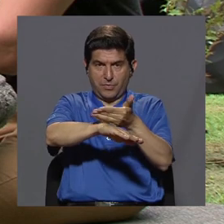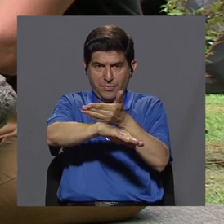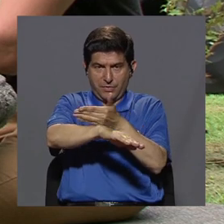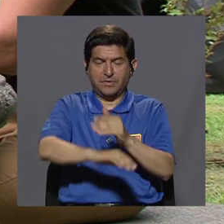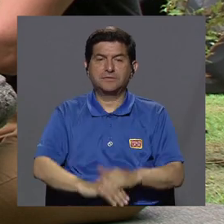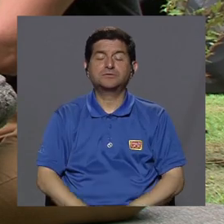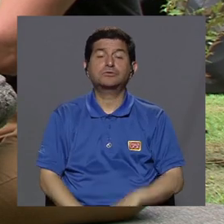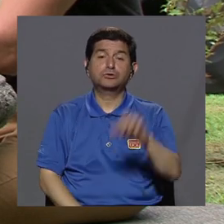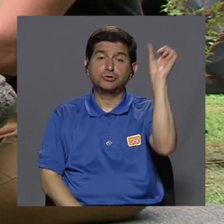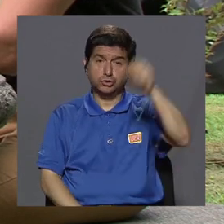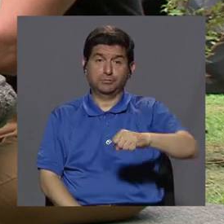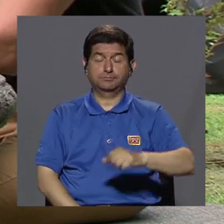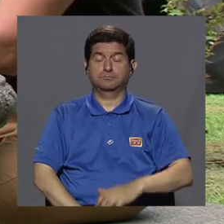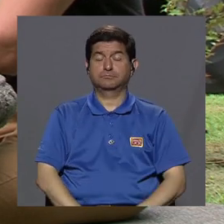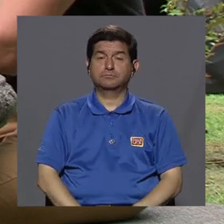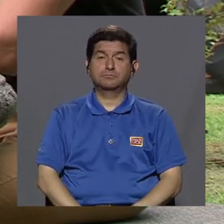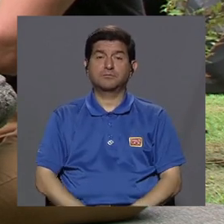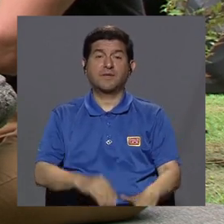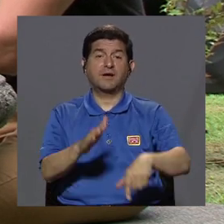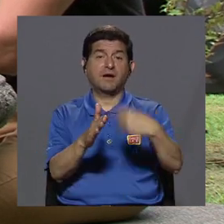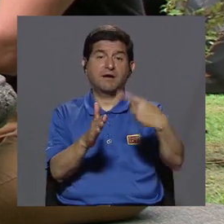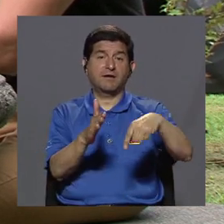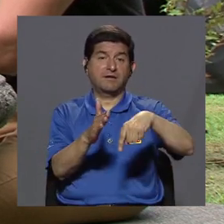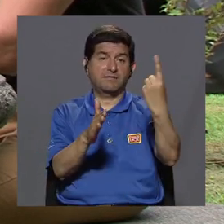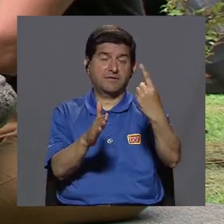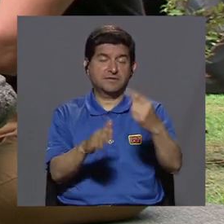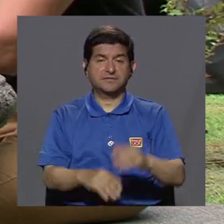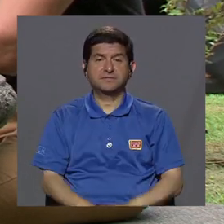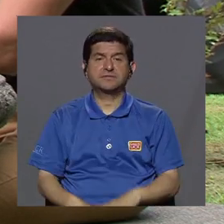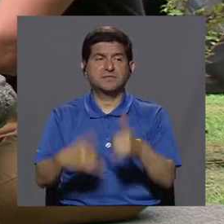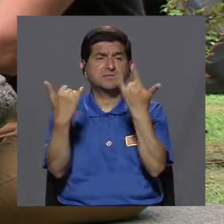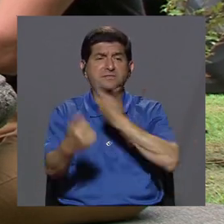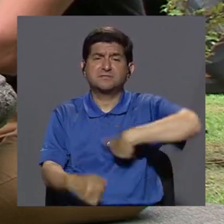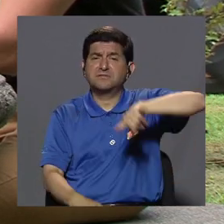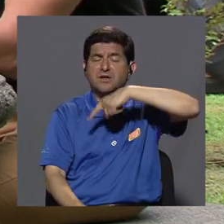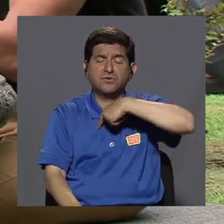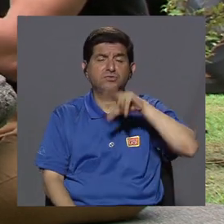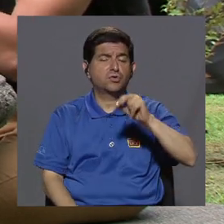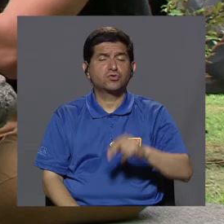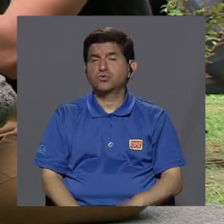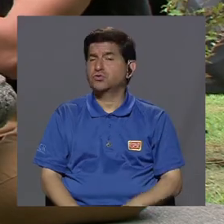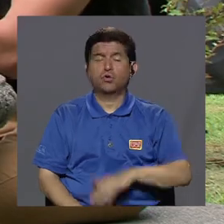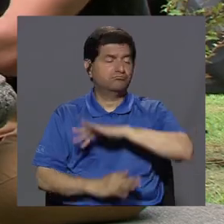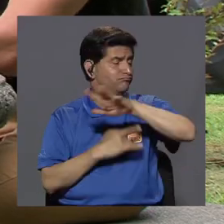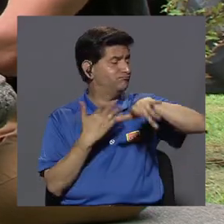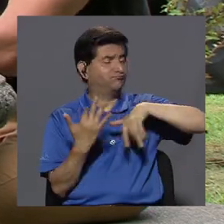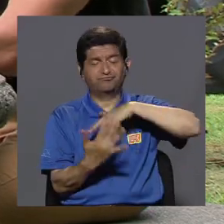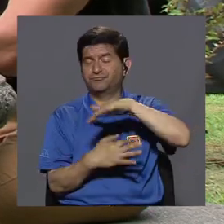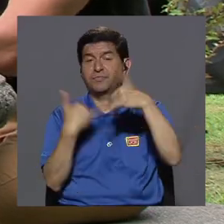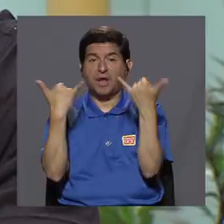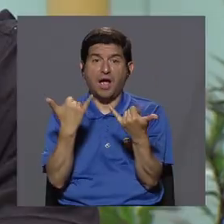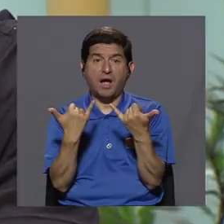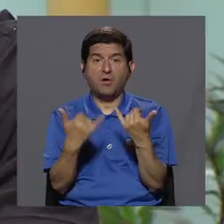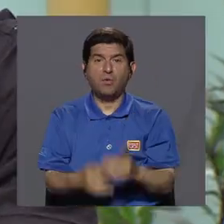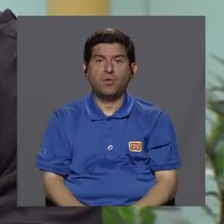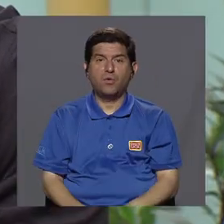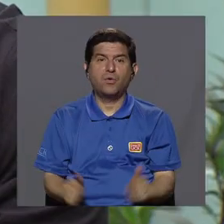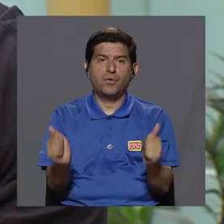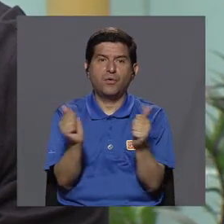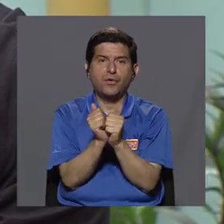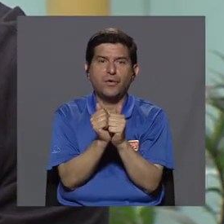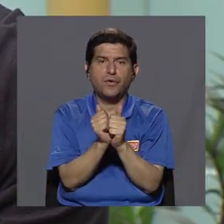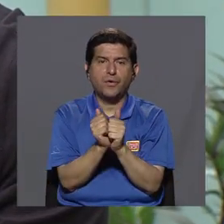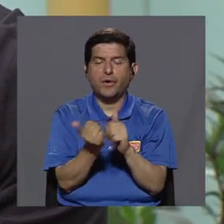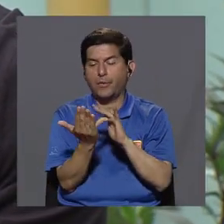mejora, digamos, a esa... Exacto, porque muchas veces, por ejemplo, ya nosotros no estamos interactuando, verdad, ahora